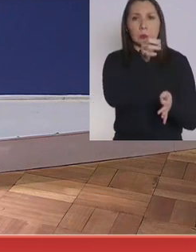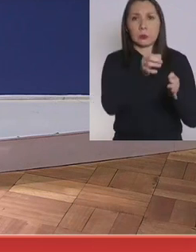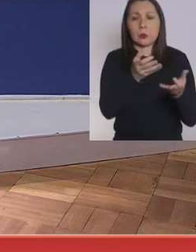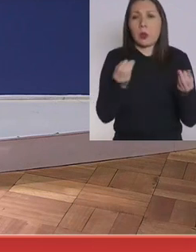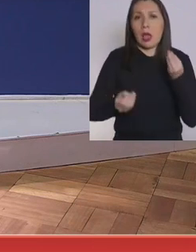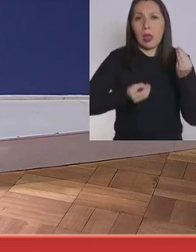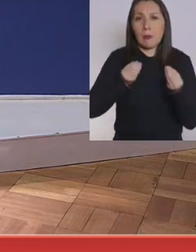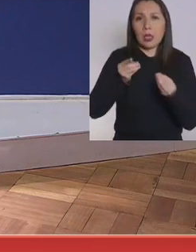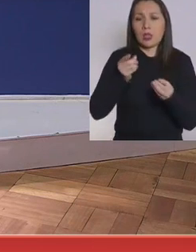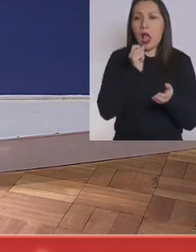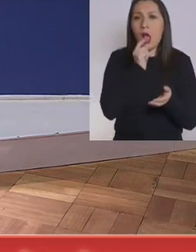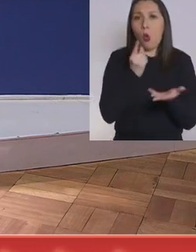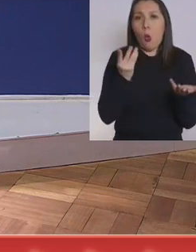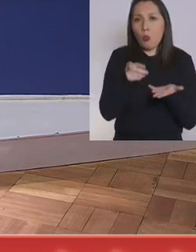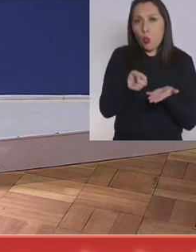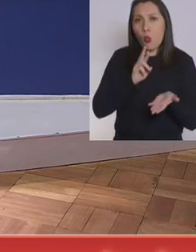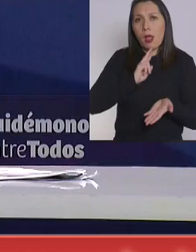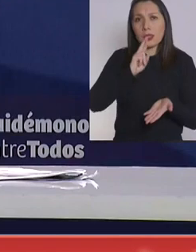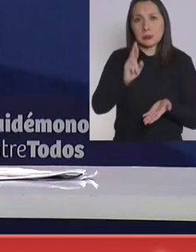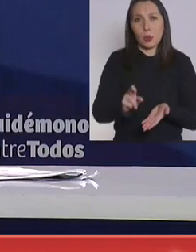ante estas acusaciones.